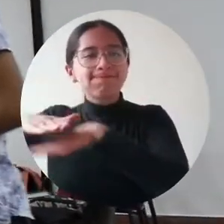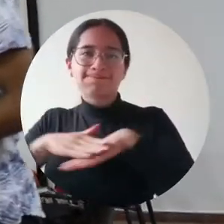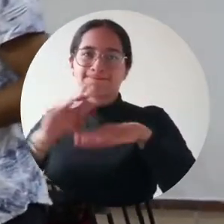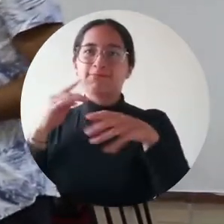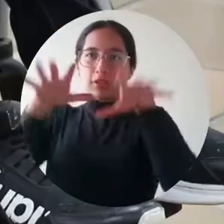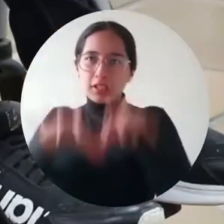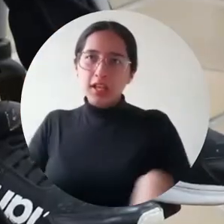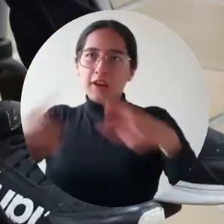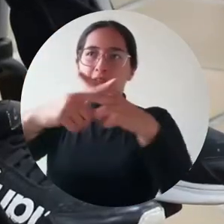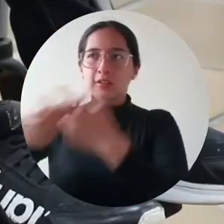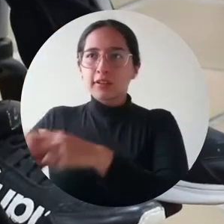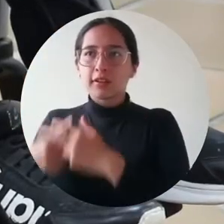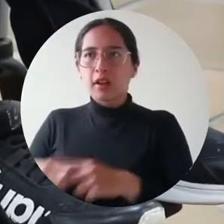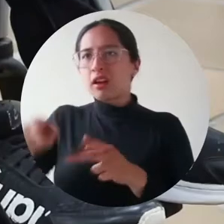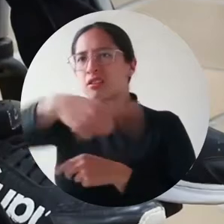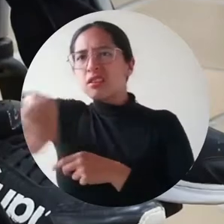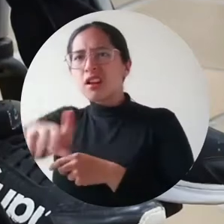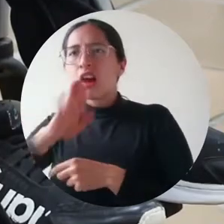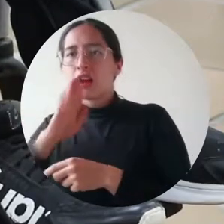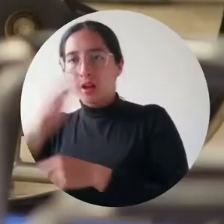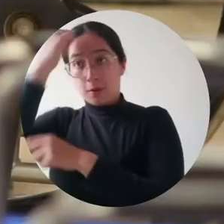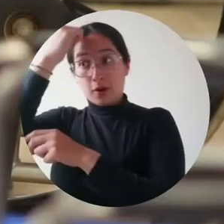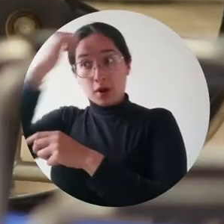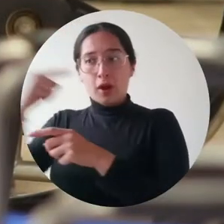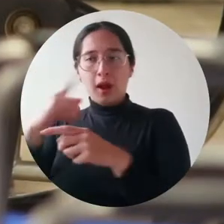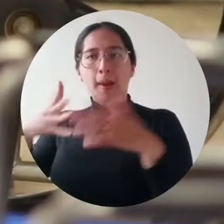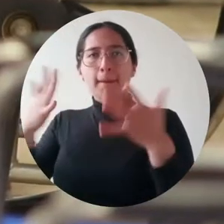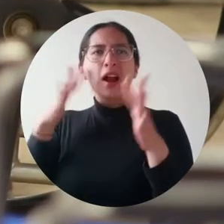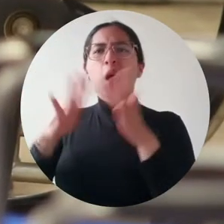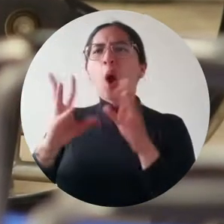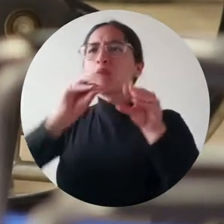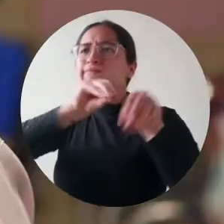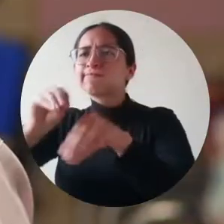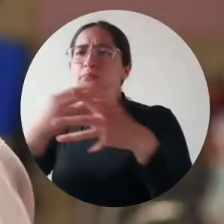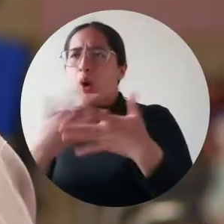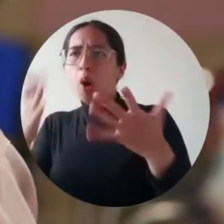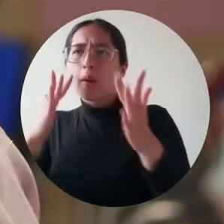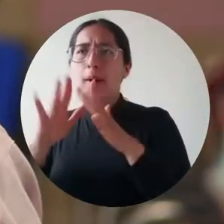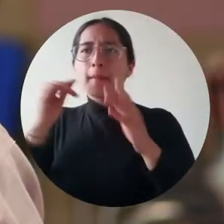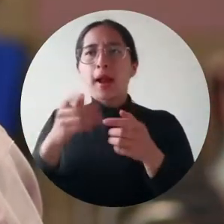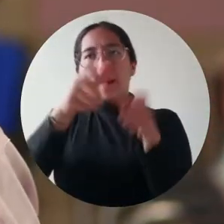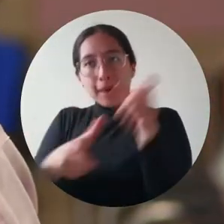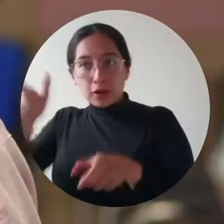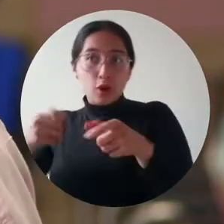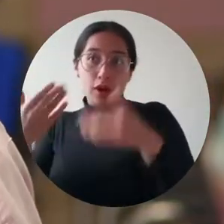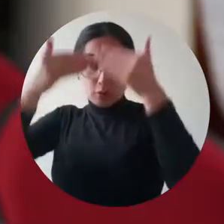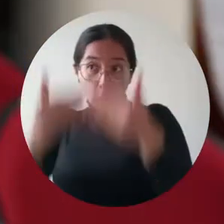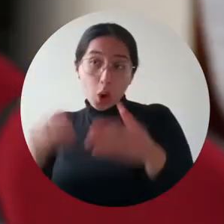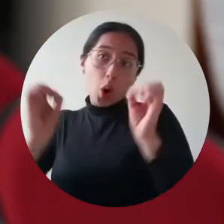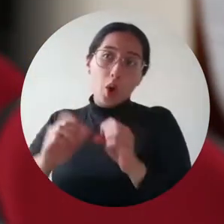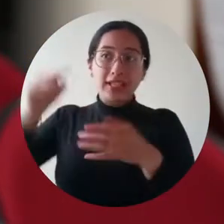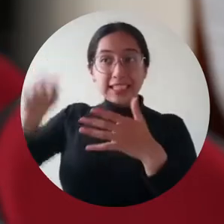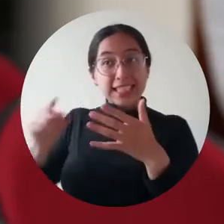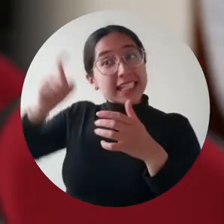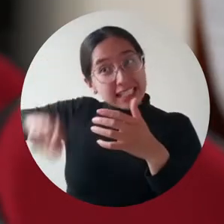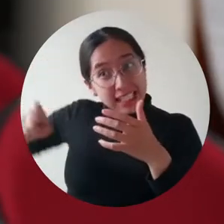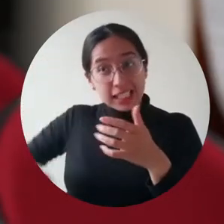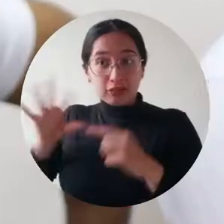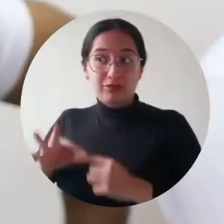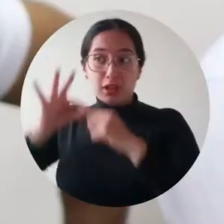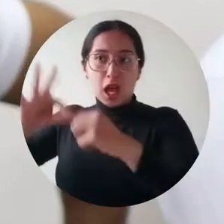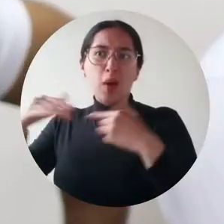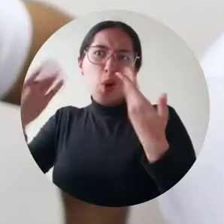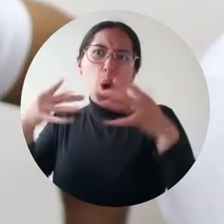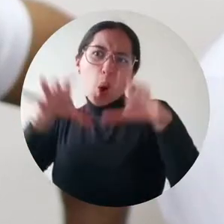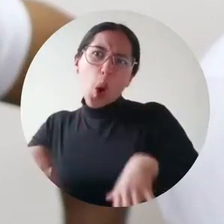los docentes que imparten asignaturas a estudiantes con necesidades educativas especiales en cualquier programa de pregrado y posgrado, de las modalidades